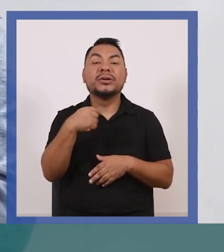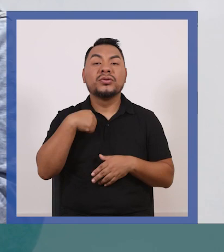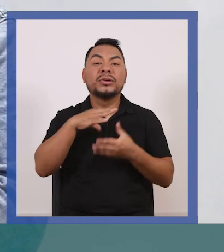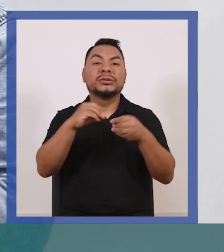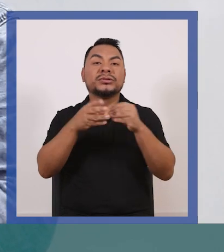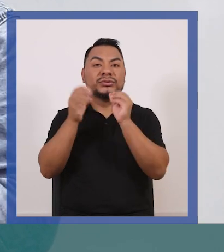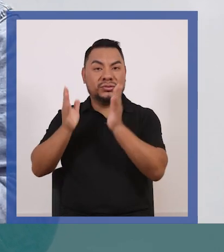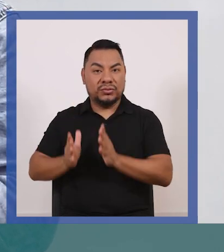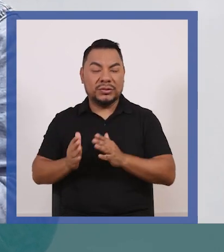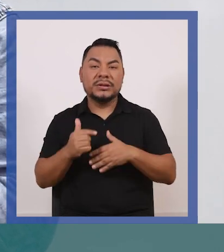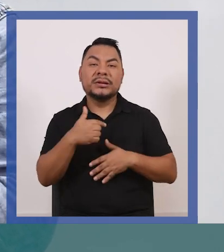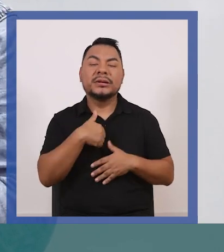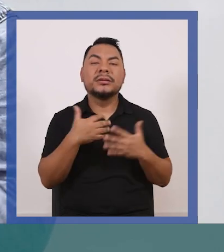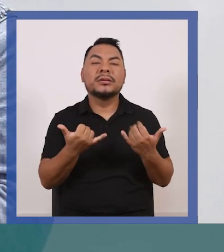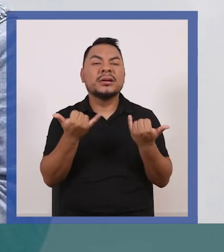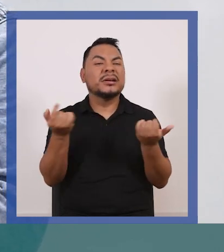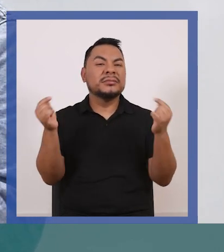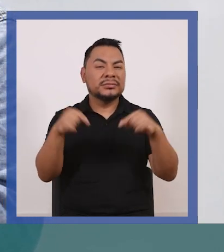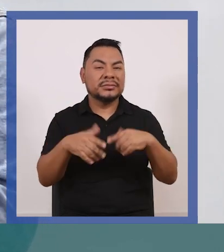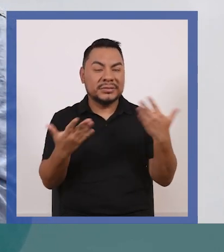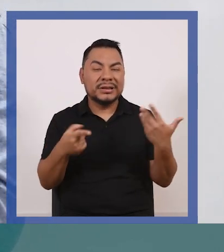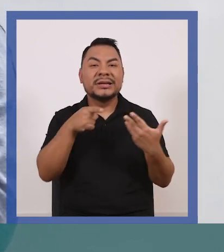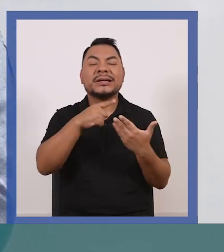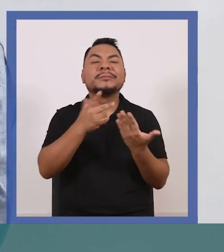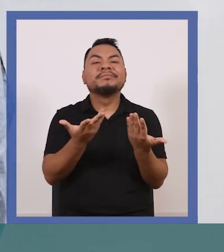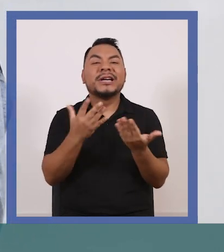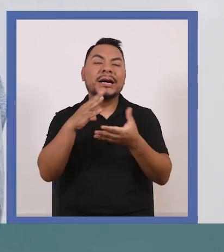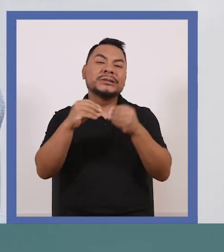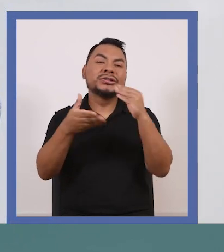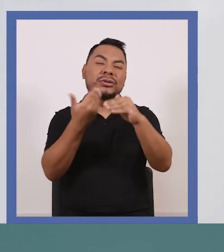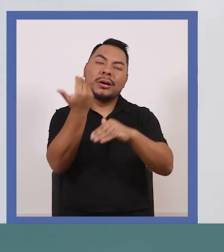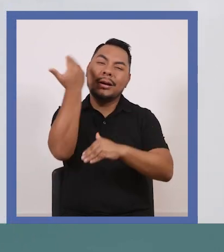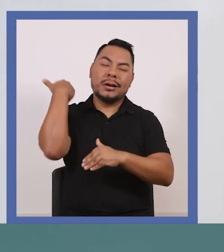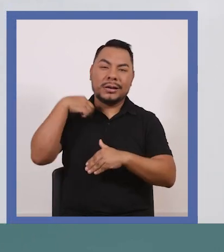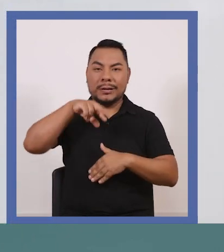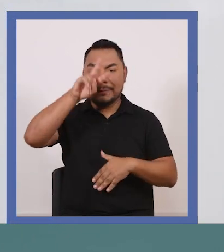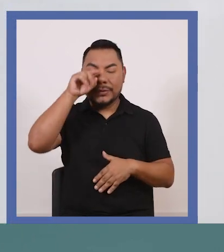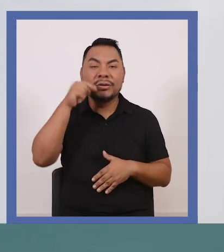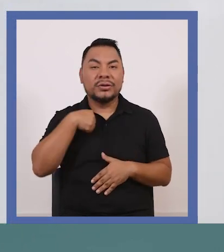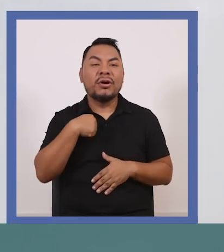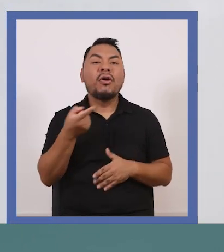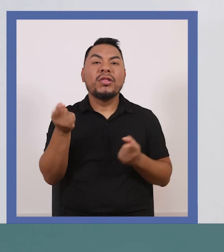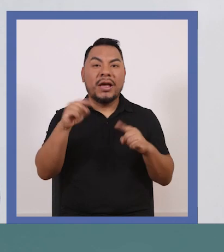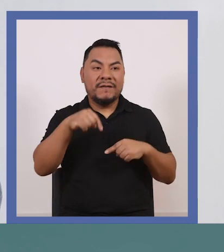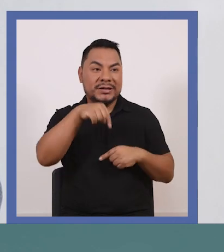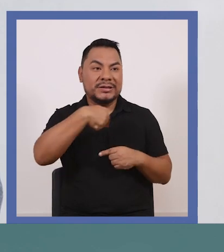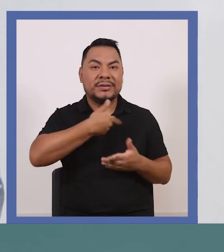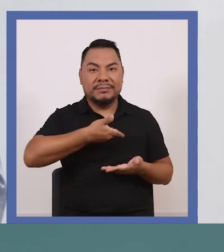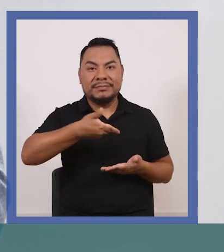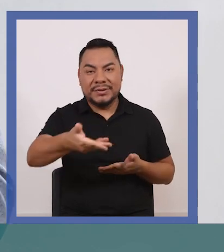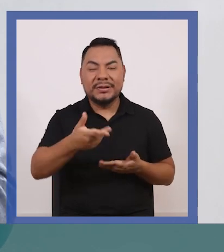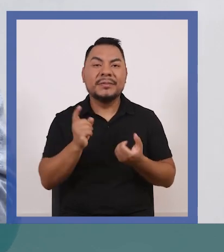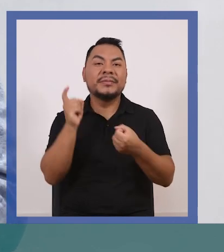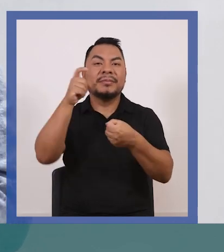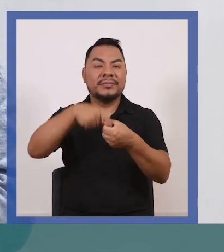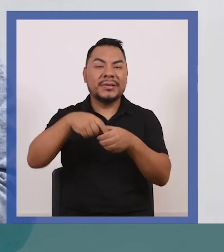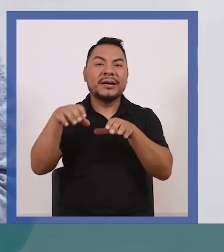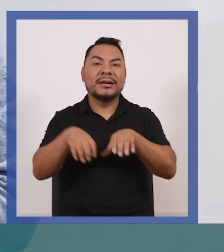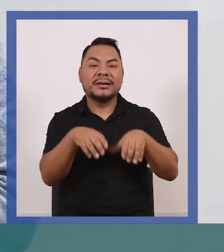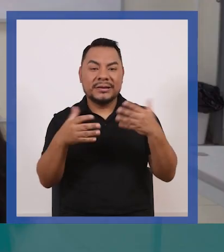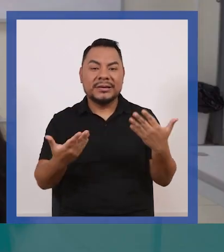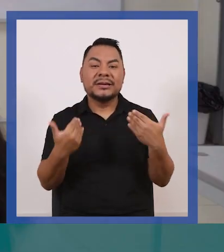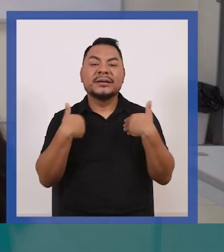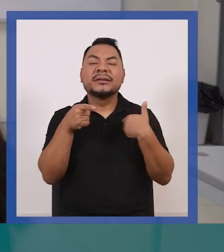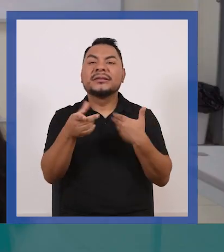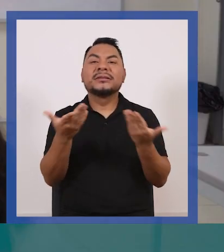soy historiador y en esta ocasión, Hitos del Bicentenario ha tenido bien volverme a convocar para participar de